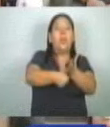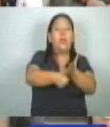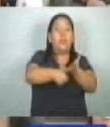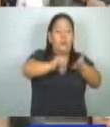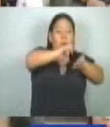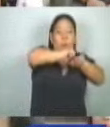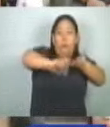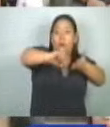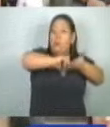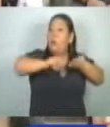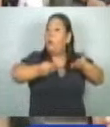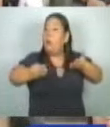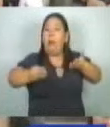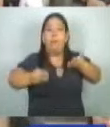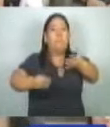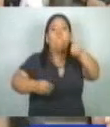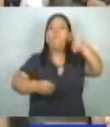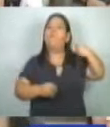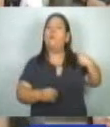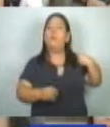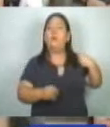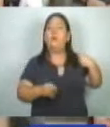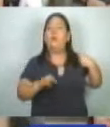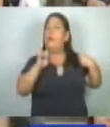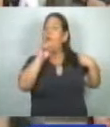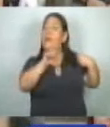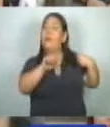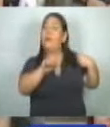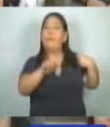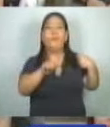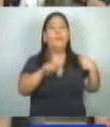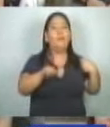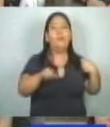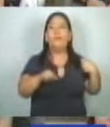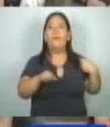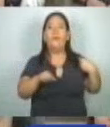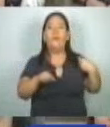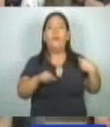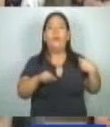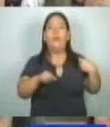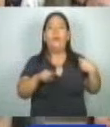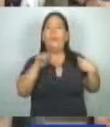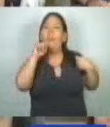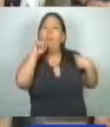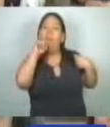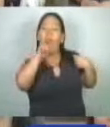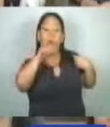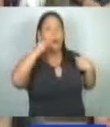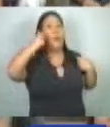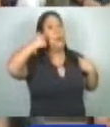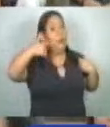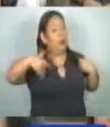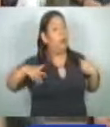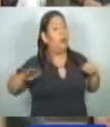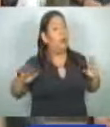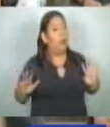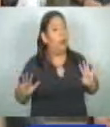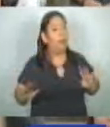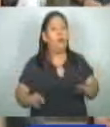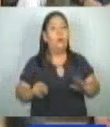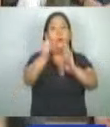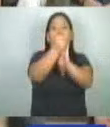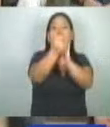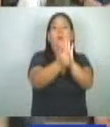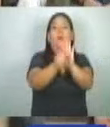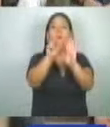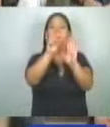retenciones legales de los trabajadores. Que eso es aún más delicado. El 2.45